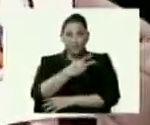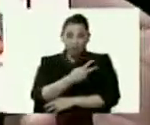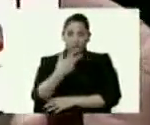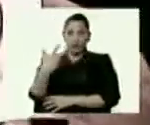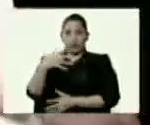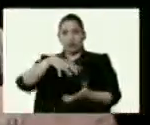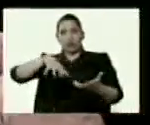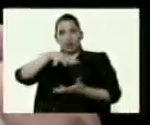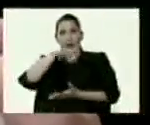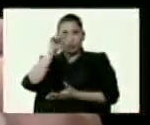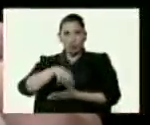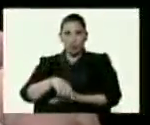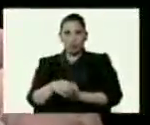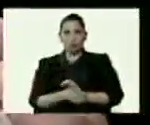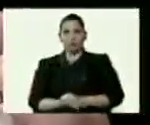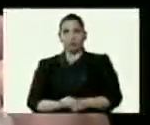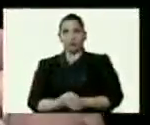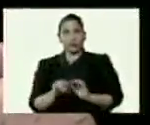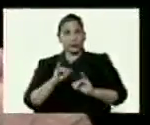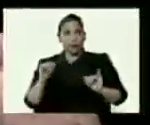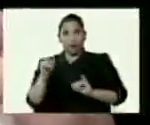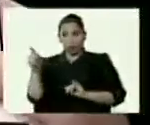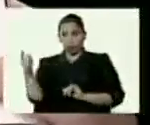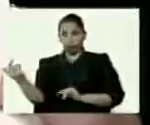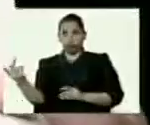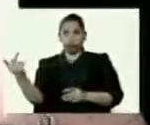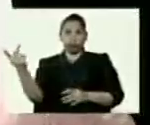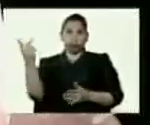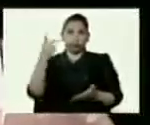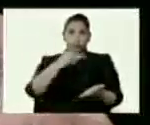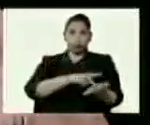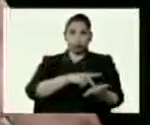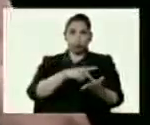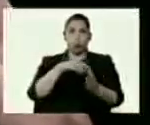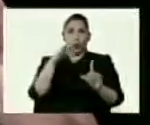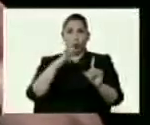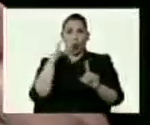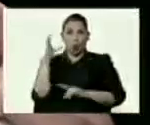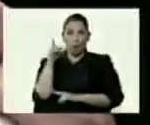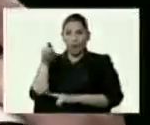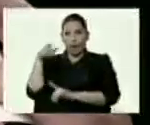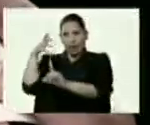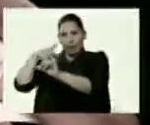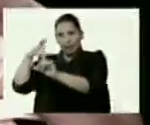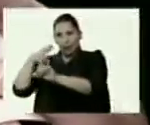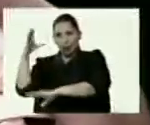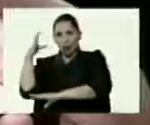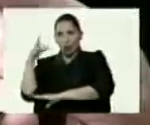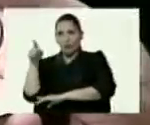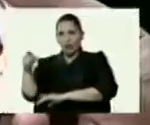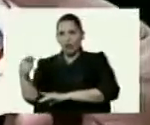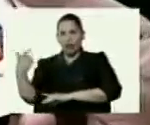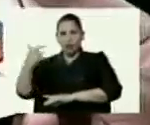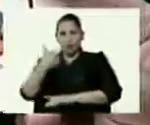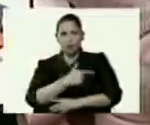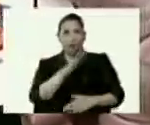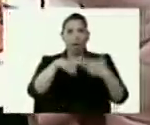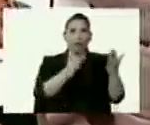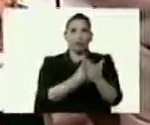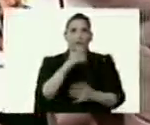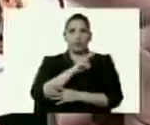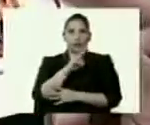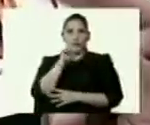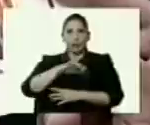Luis Gómez Peñaranda, venía de Colombia, fue entrenado en Colombia. Al jefe logístico de la acción